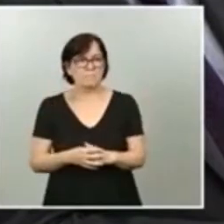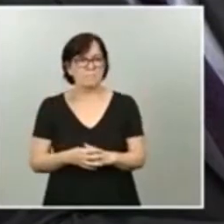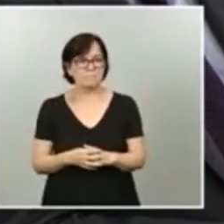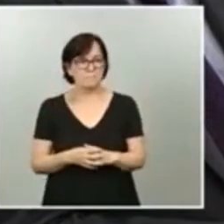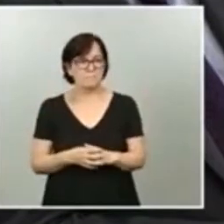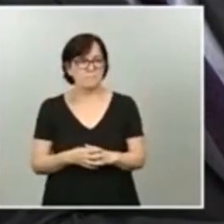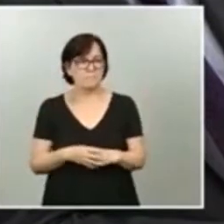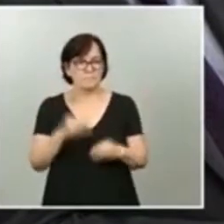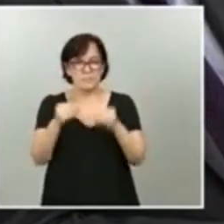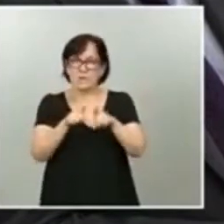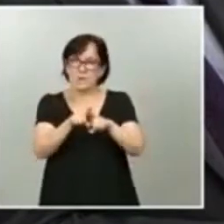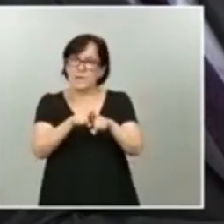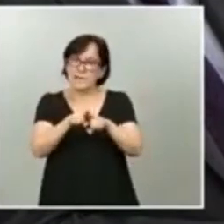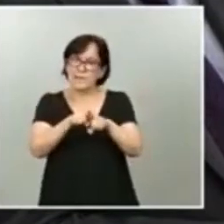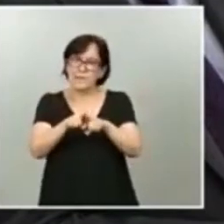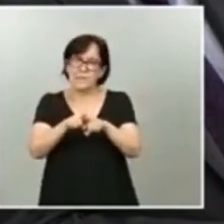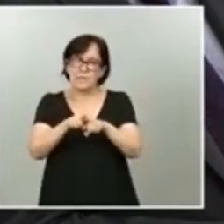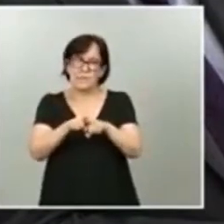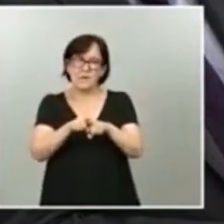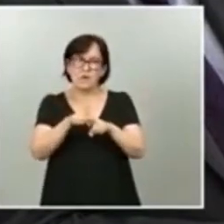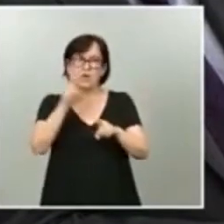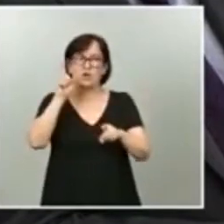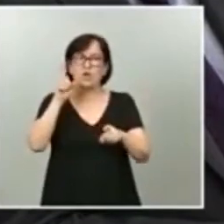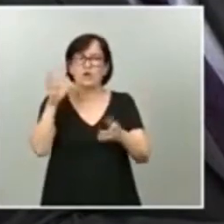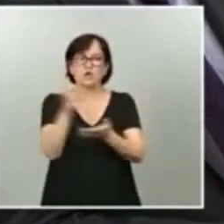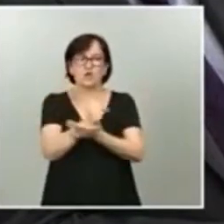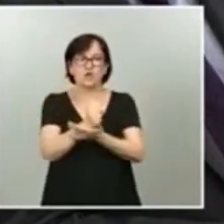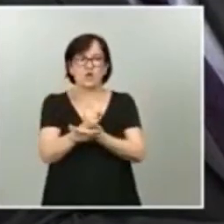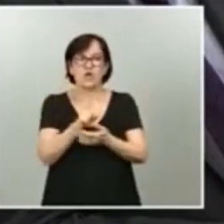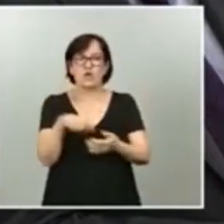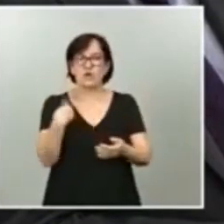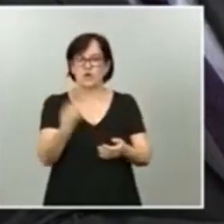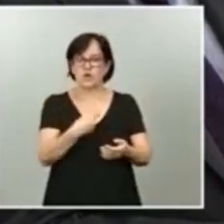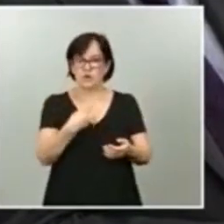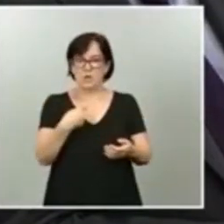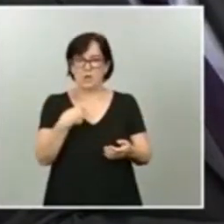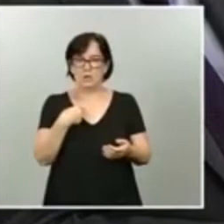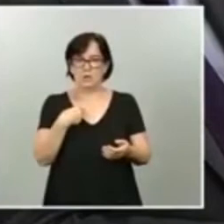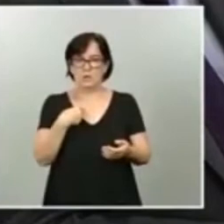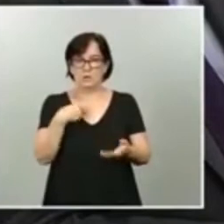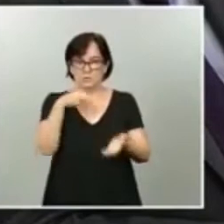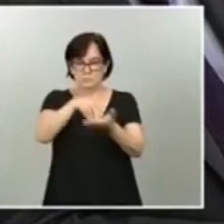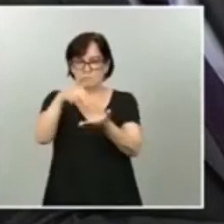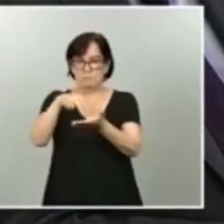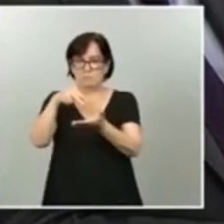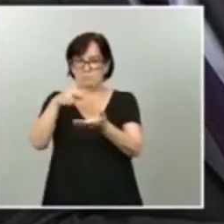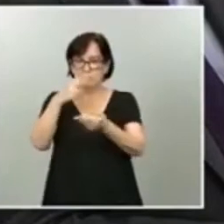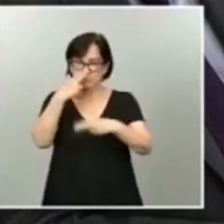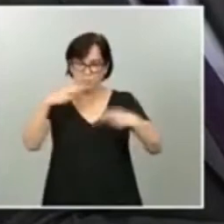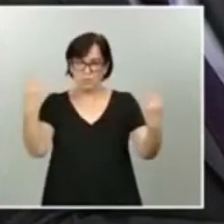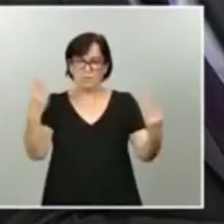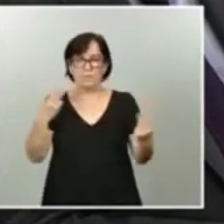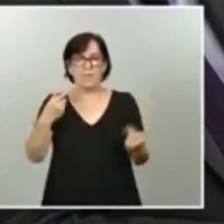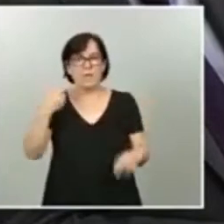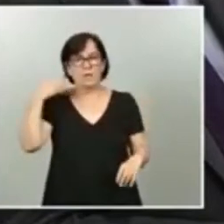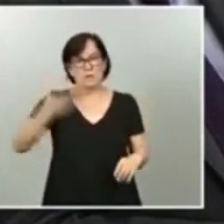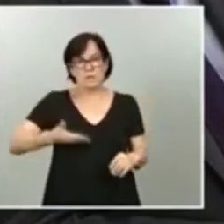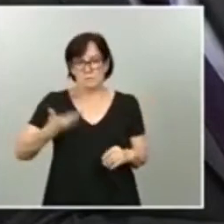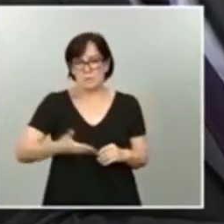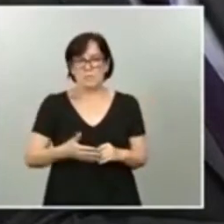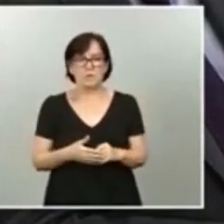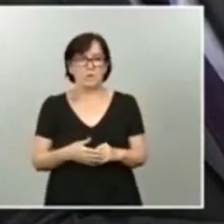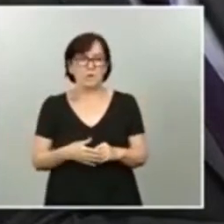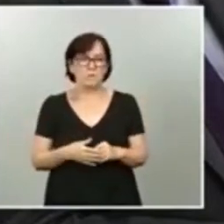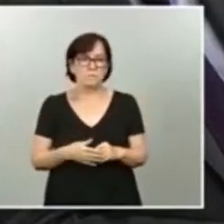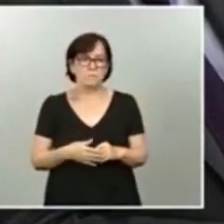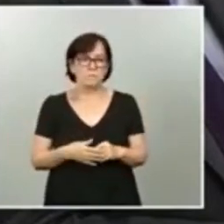críticas y que incluso todos los que tenemos una presencia pública y una relevancia, digamos, a la hora